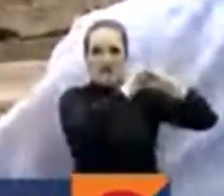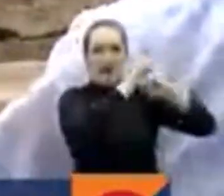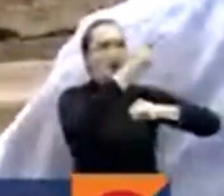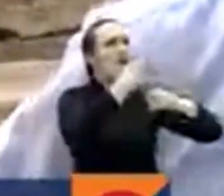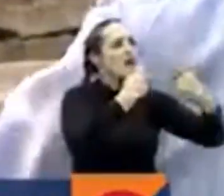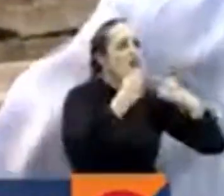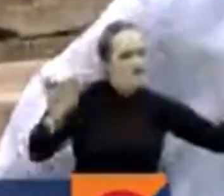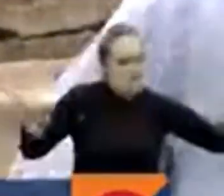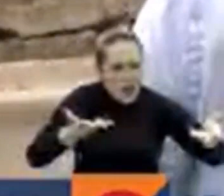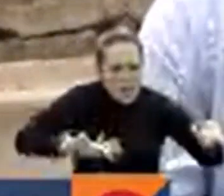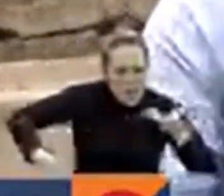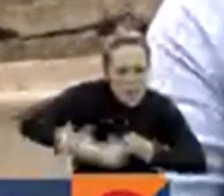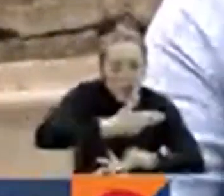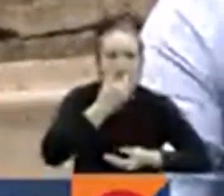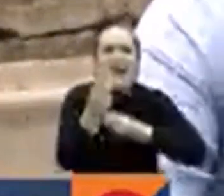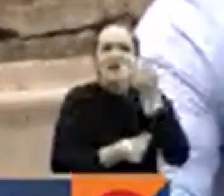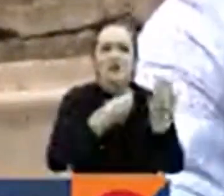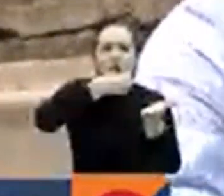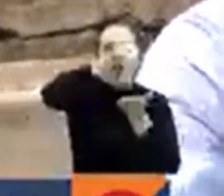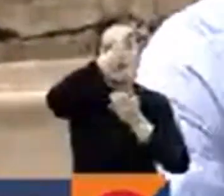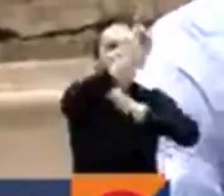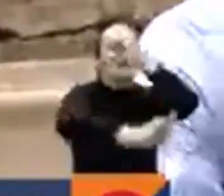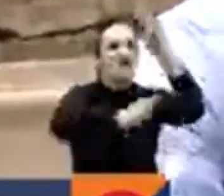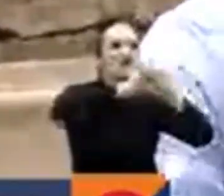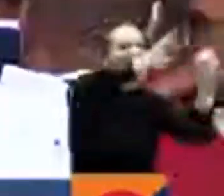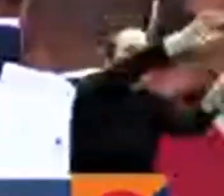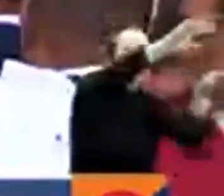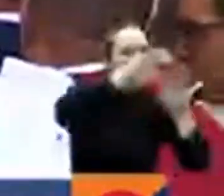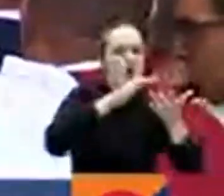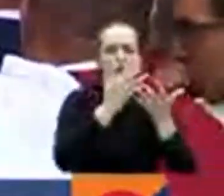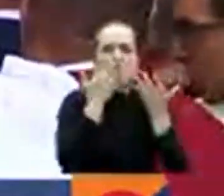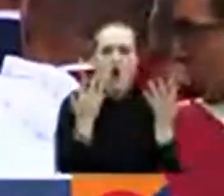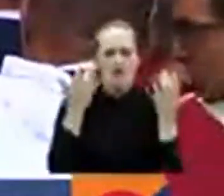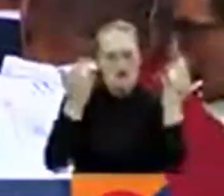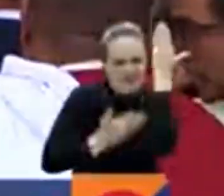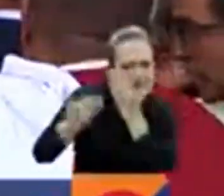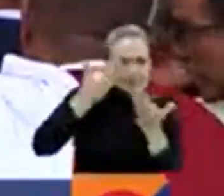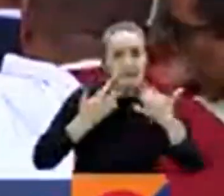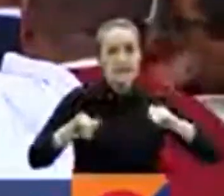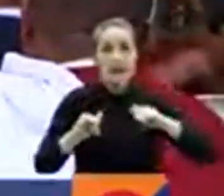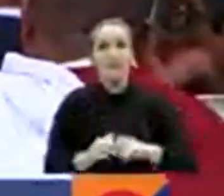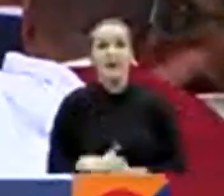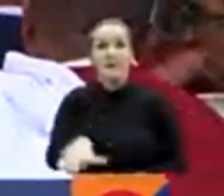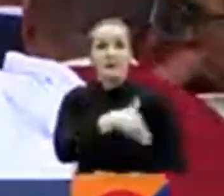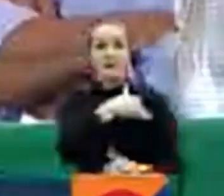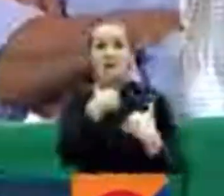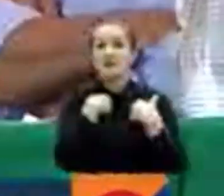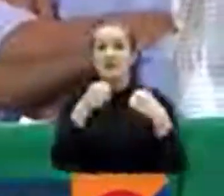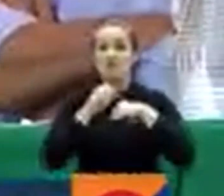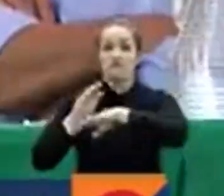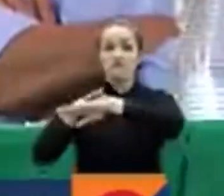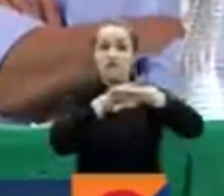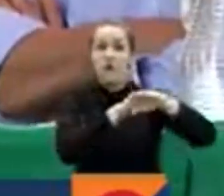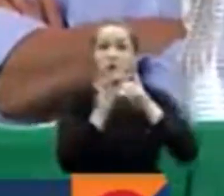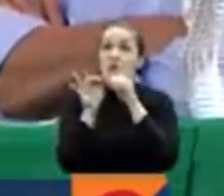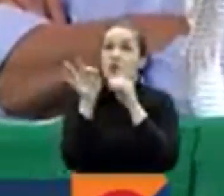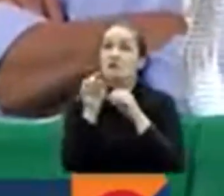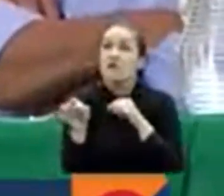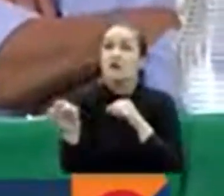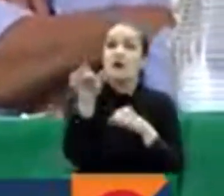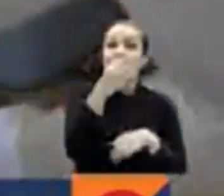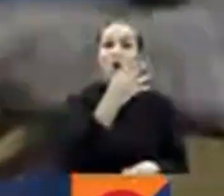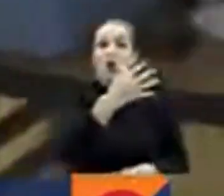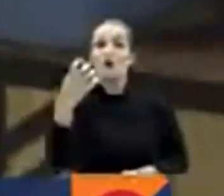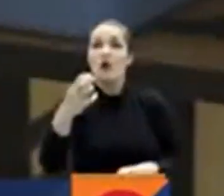ejemplo, de insumos hospitalarios. El Ministerio de Salud instó a 400 municipios del país para que